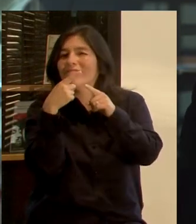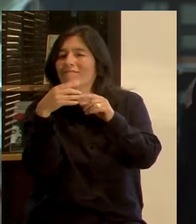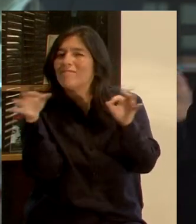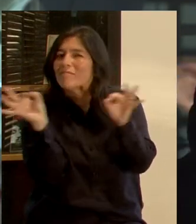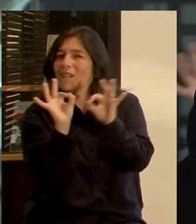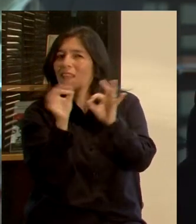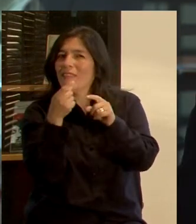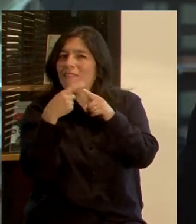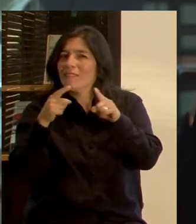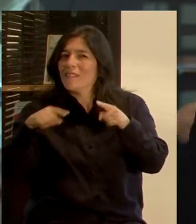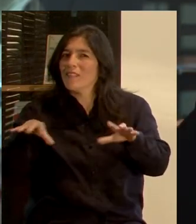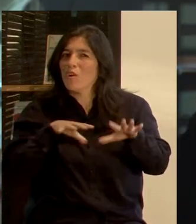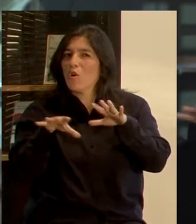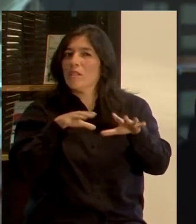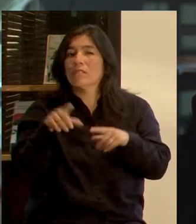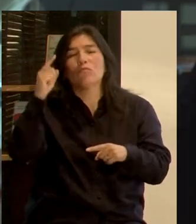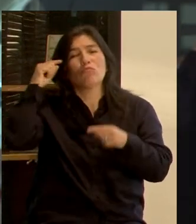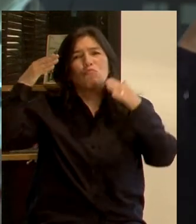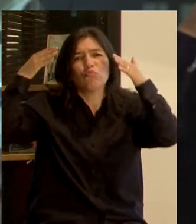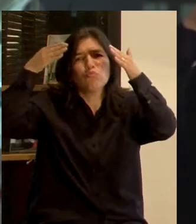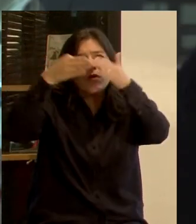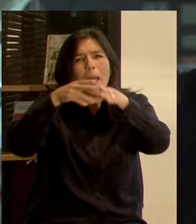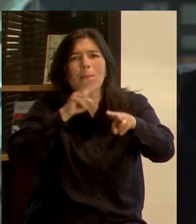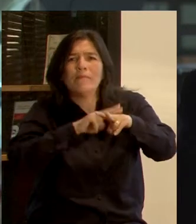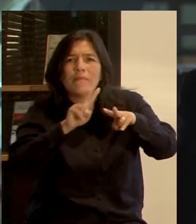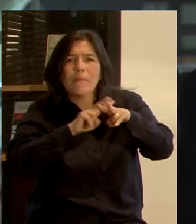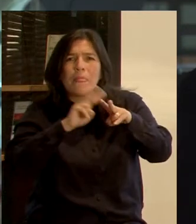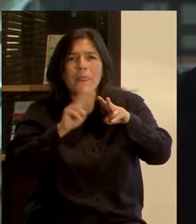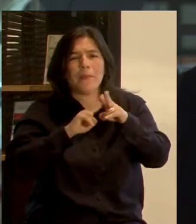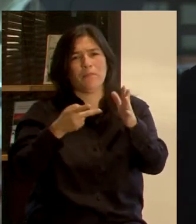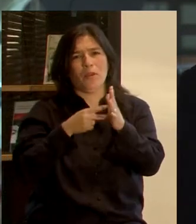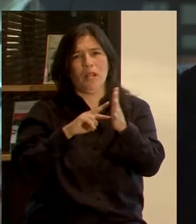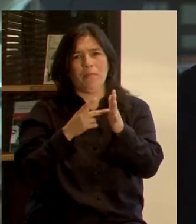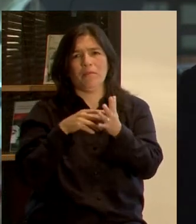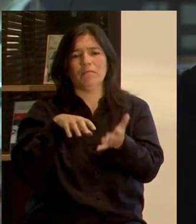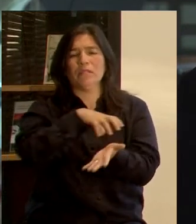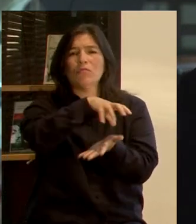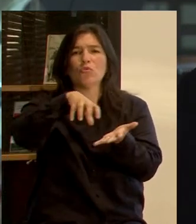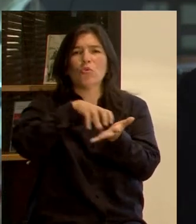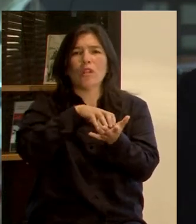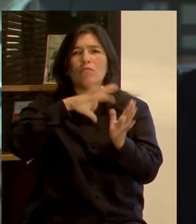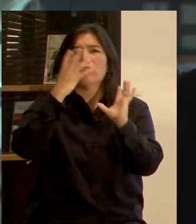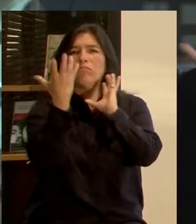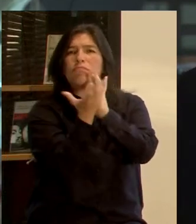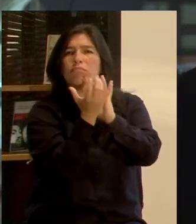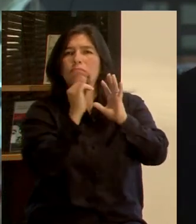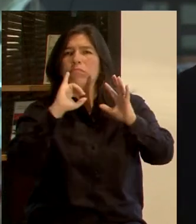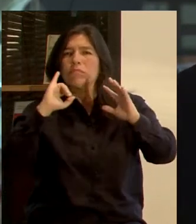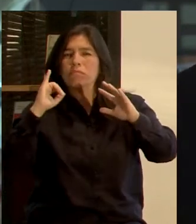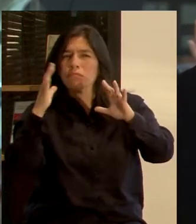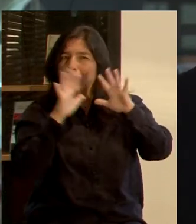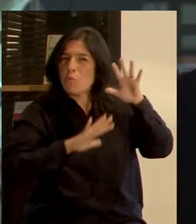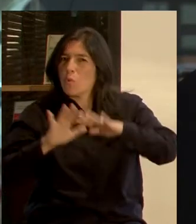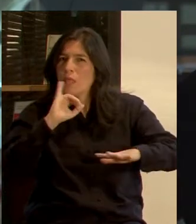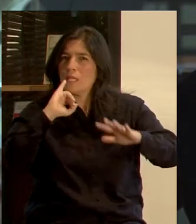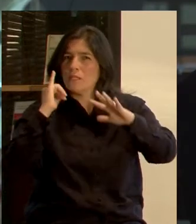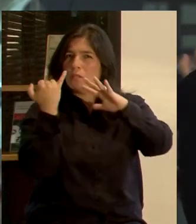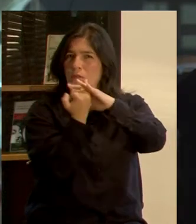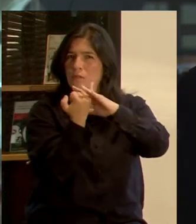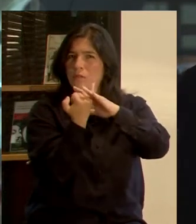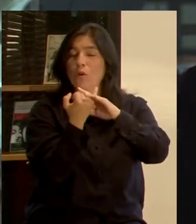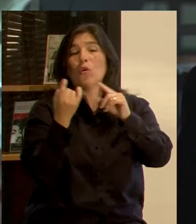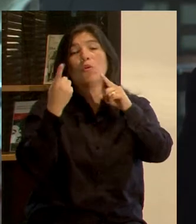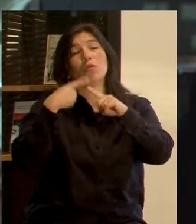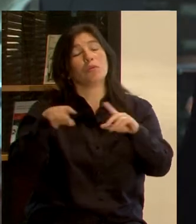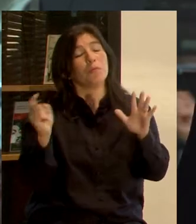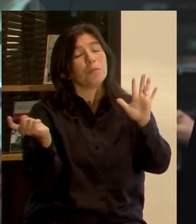de hacia dónde tenemos que apuntar para resolver esto de las ciudades sostenibles e inclusivas. Otro punto